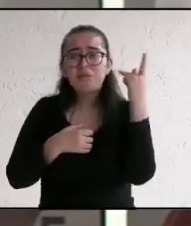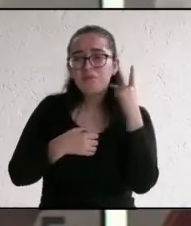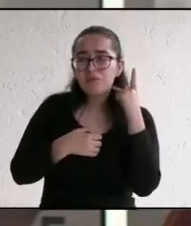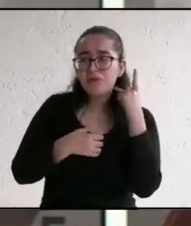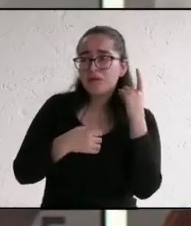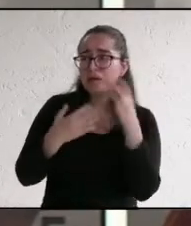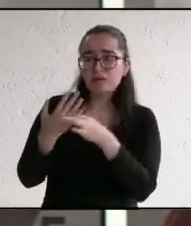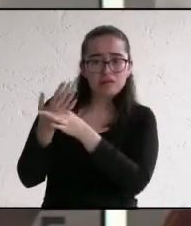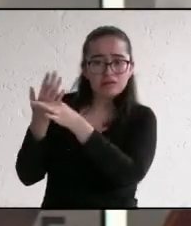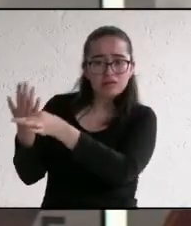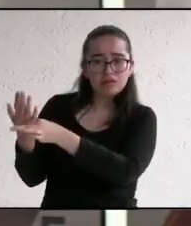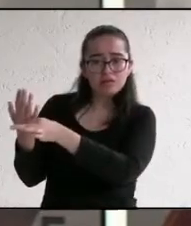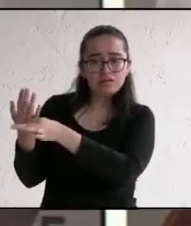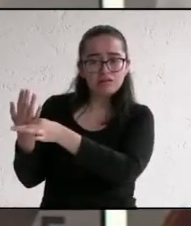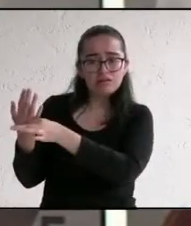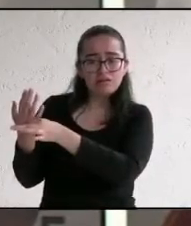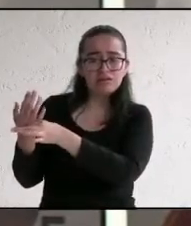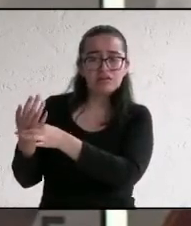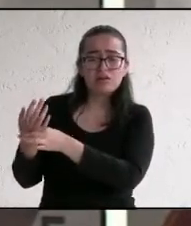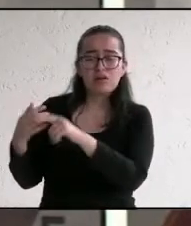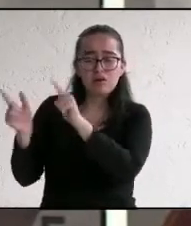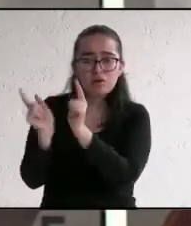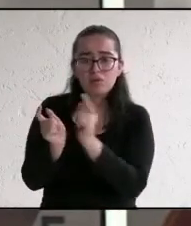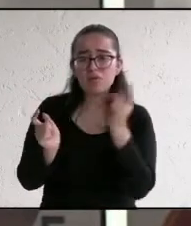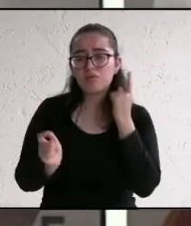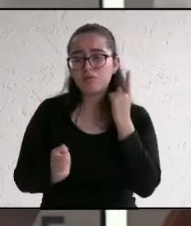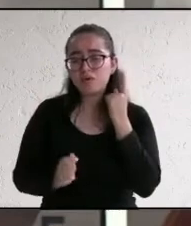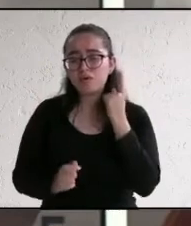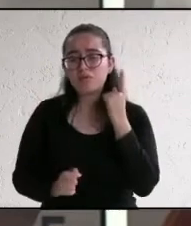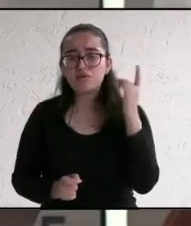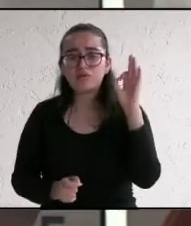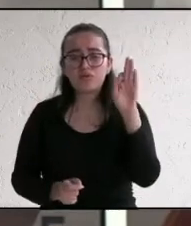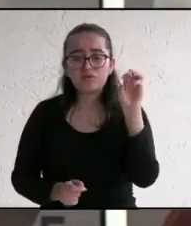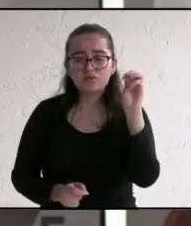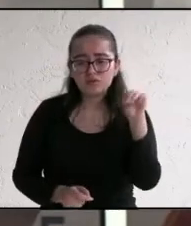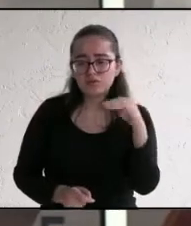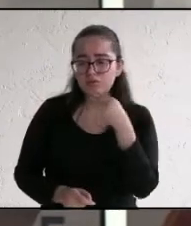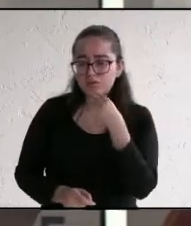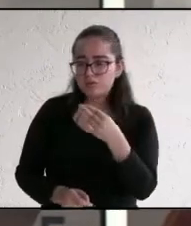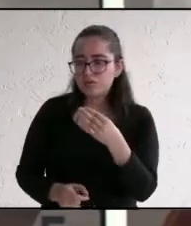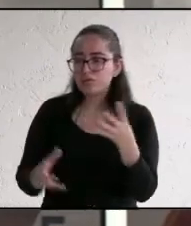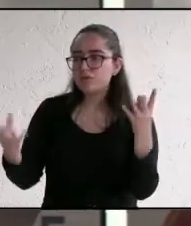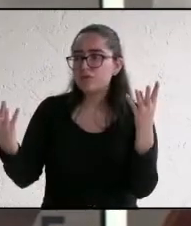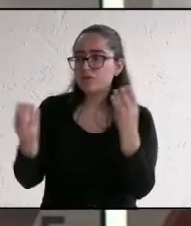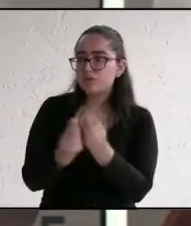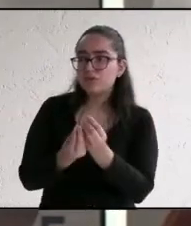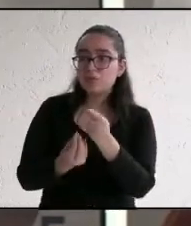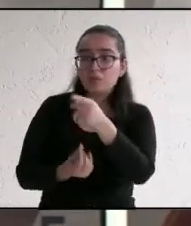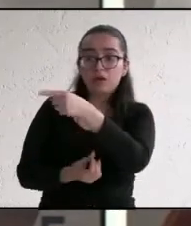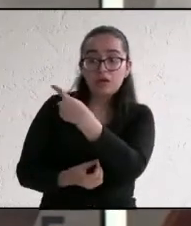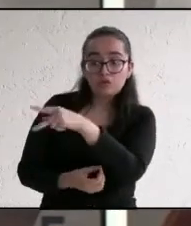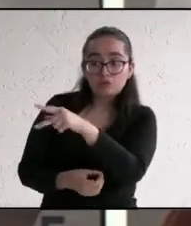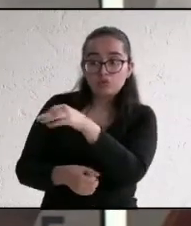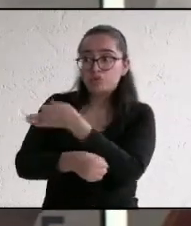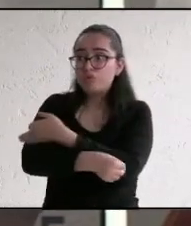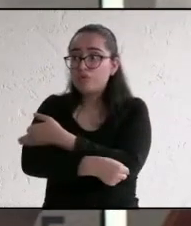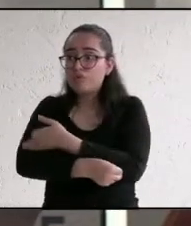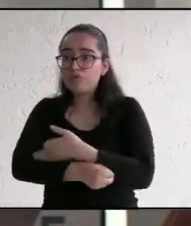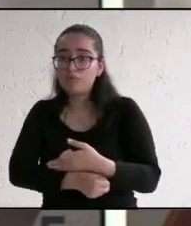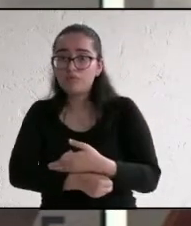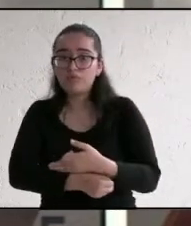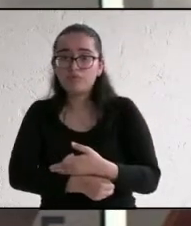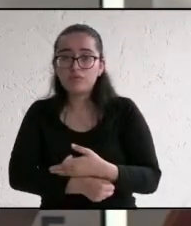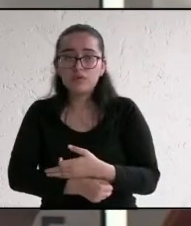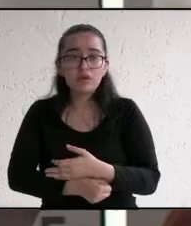el candidato de Fuerza por México, un bien común, solo que no aclara, un bien común para su familia, pero que el pueblo